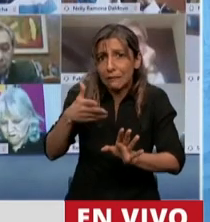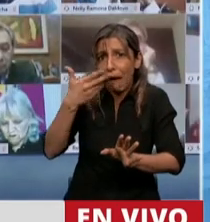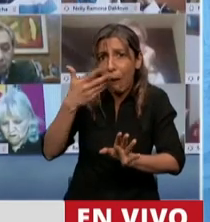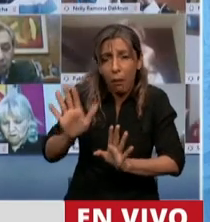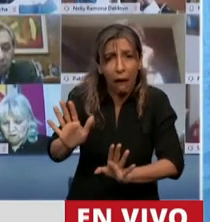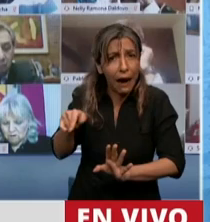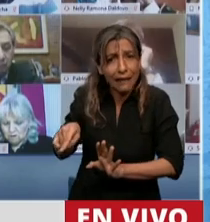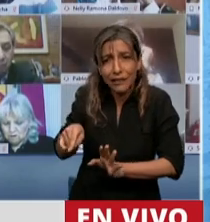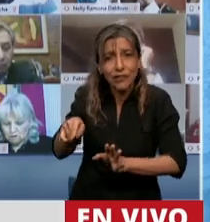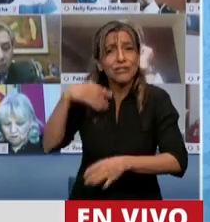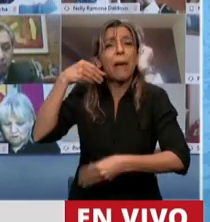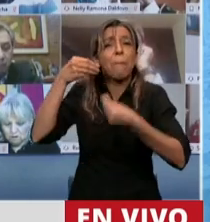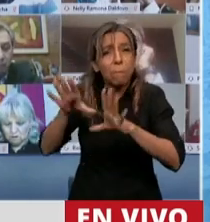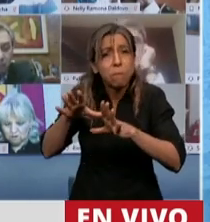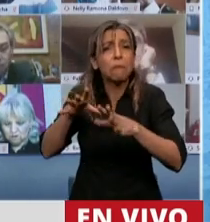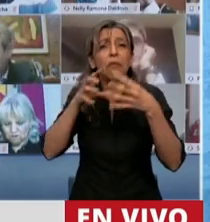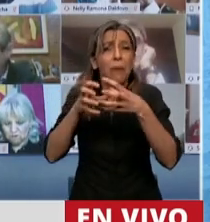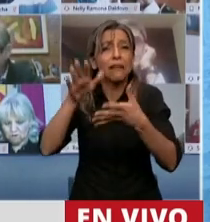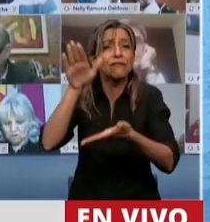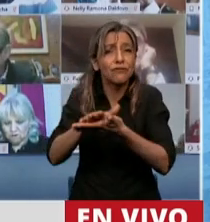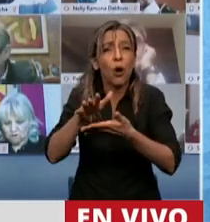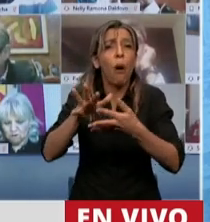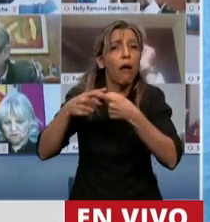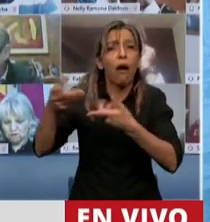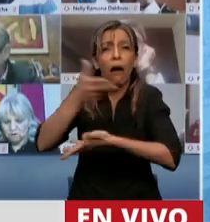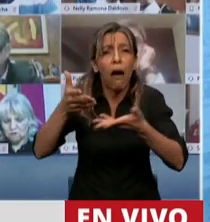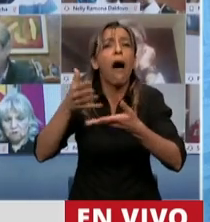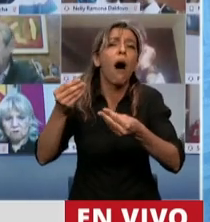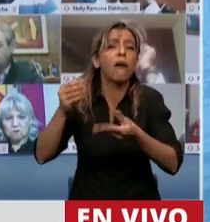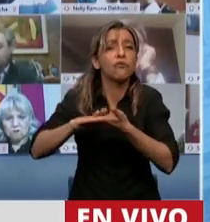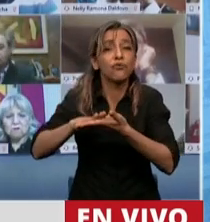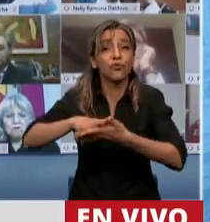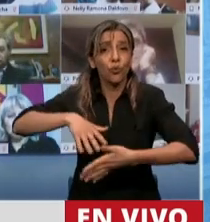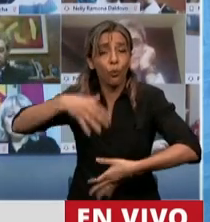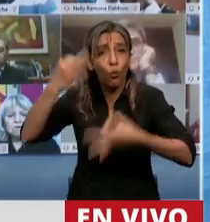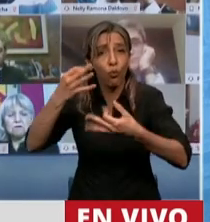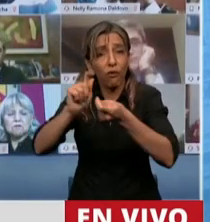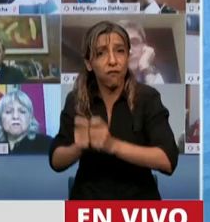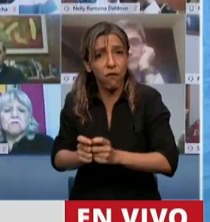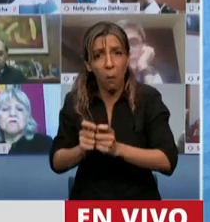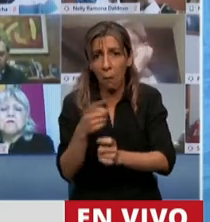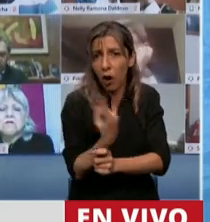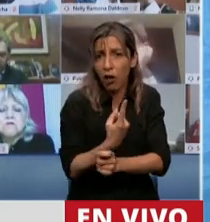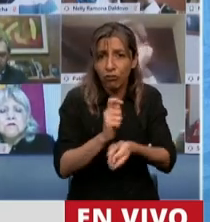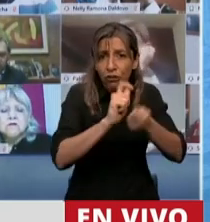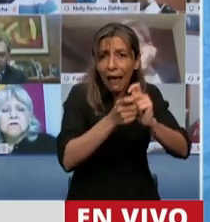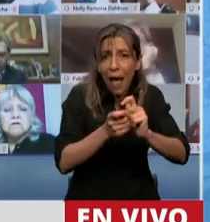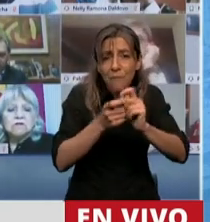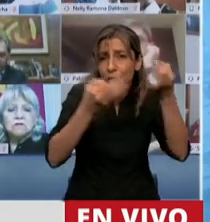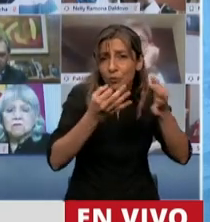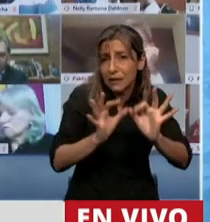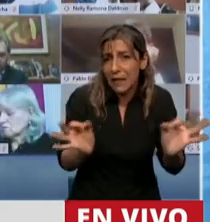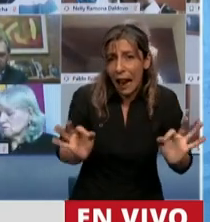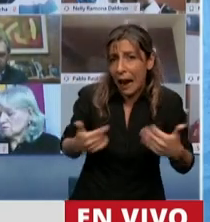reforma judicial así que en esto que ya se ha transformado en una especie de discusión libre me voy a permitir porque ellos